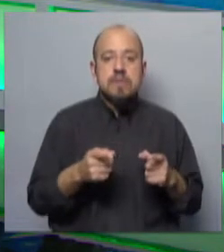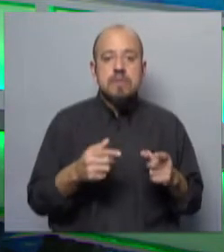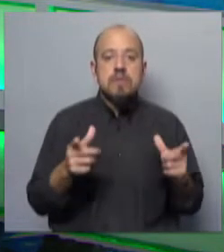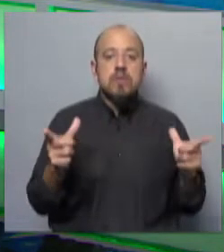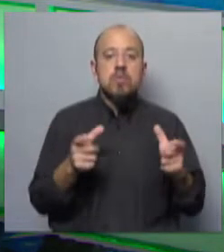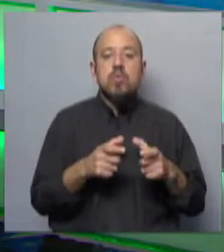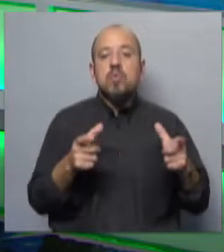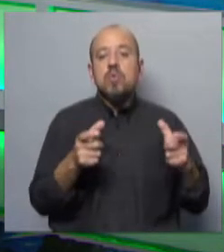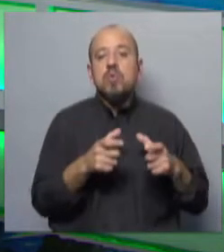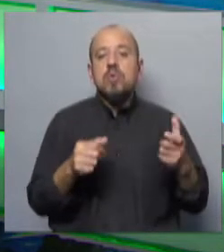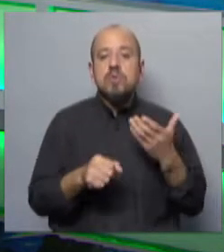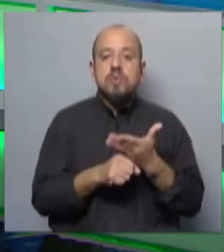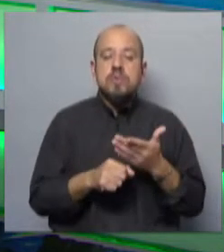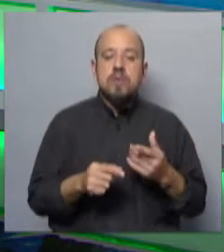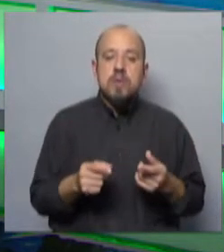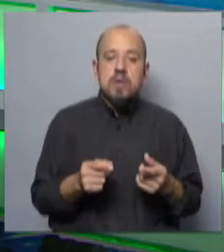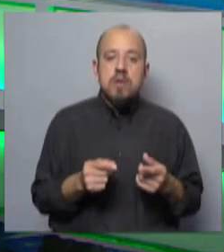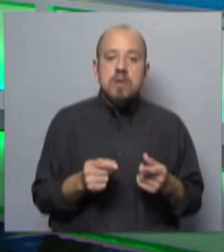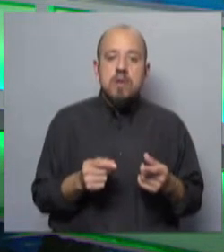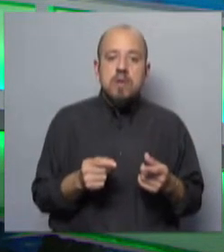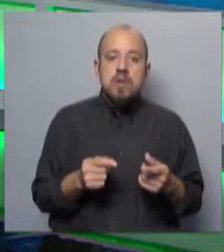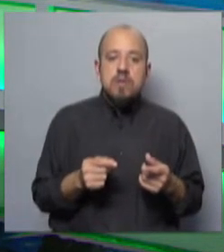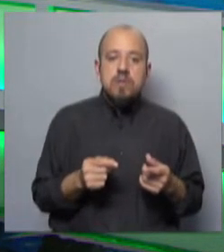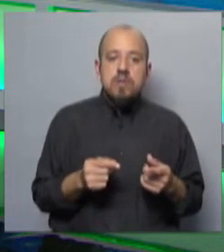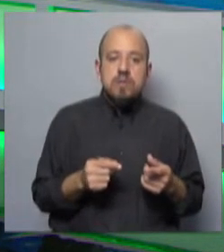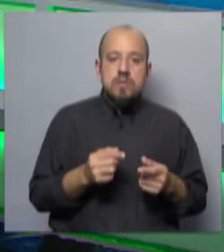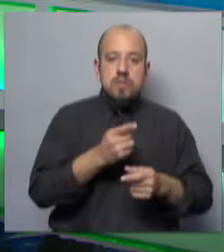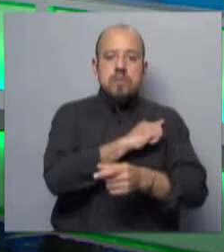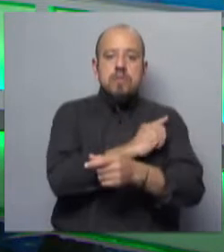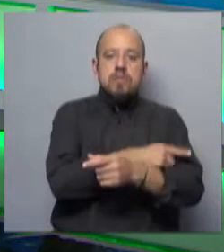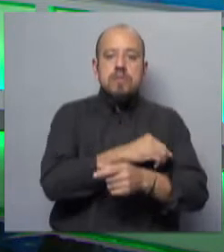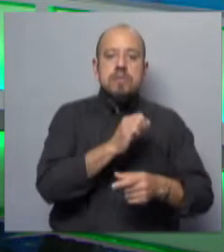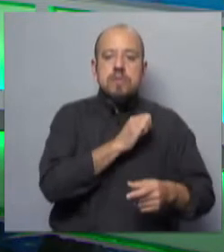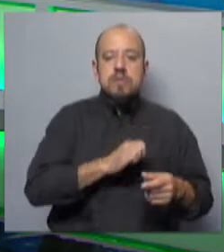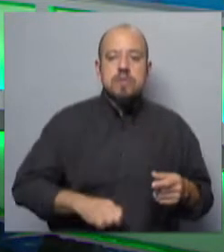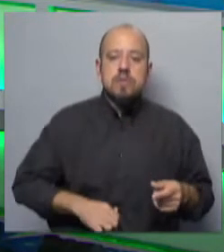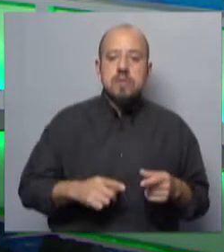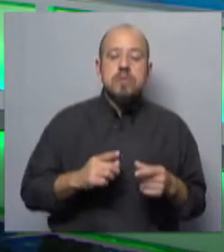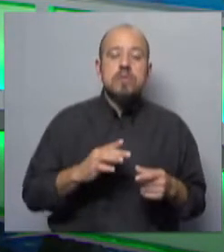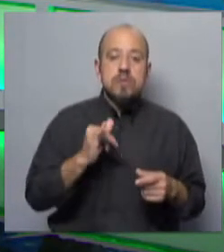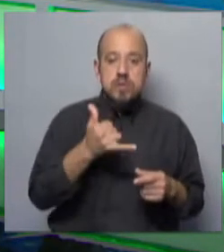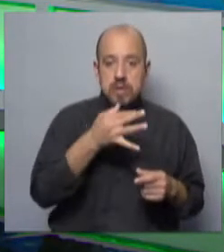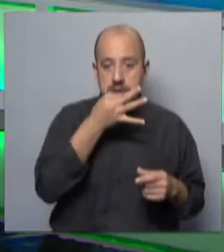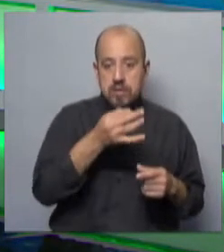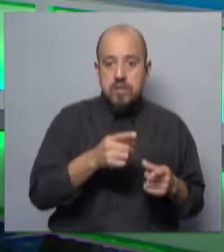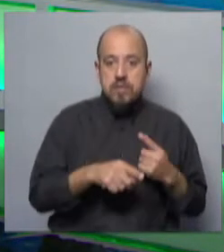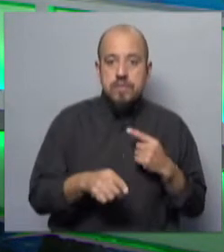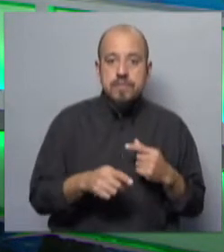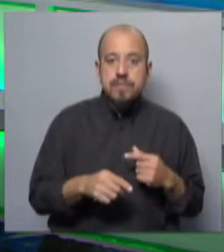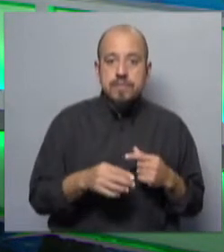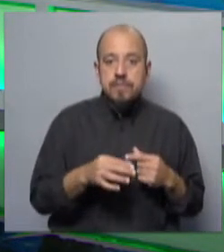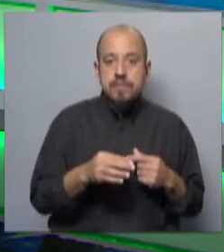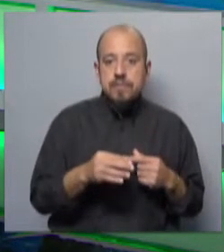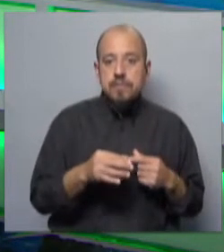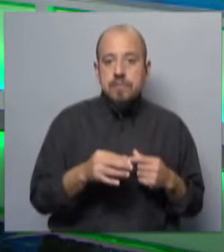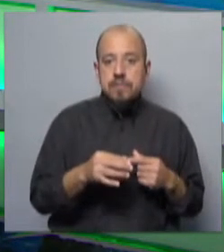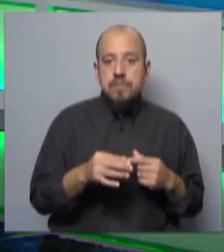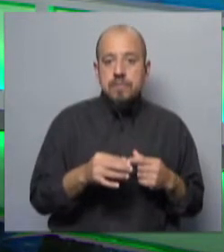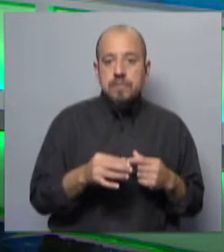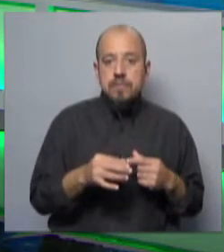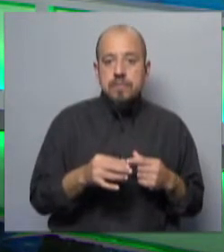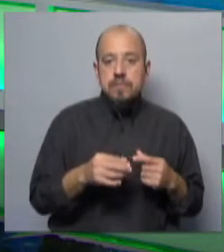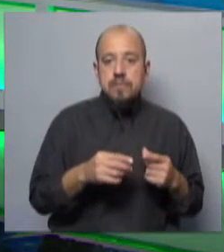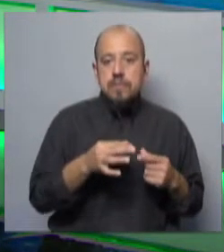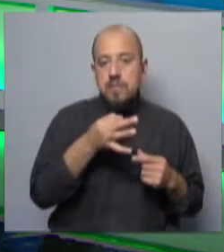reuniones que ha habido y solicitudes. El Poder Ejecutivo ya anunció que va a haber nuevas medidas, y lo hemos hablado en otras